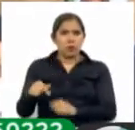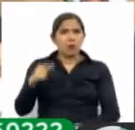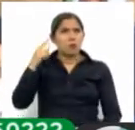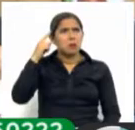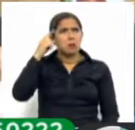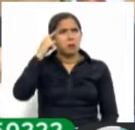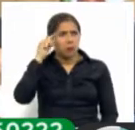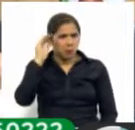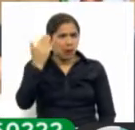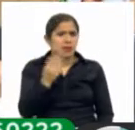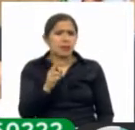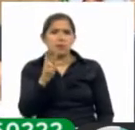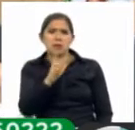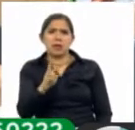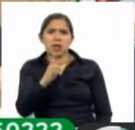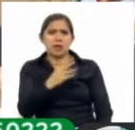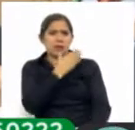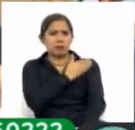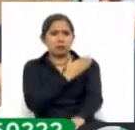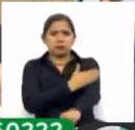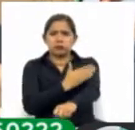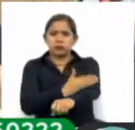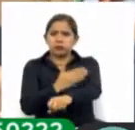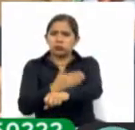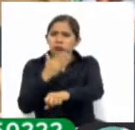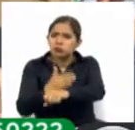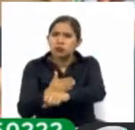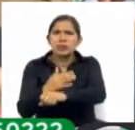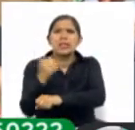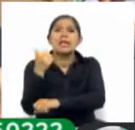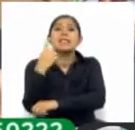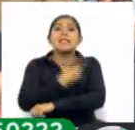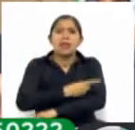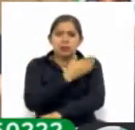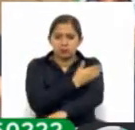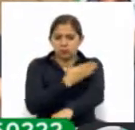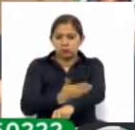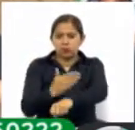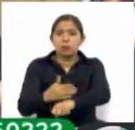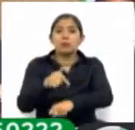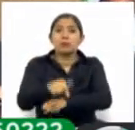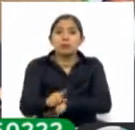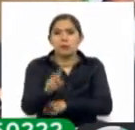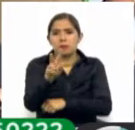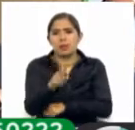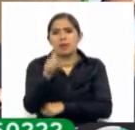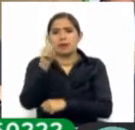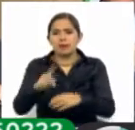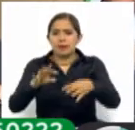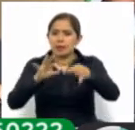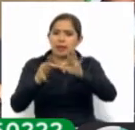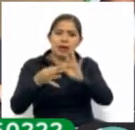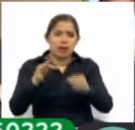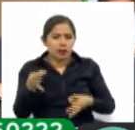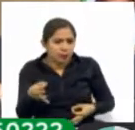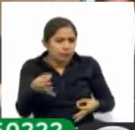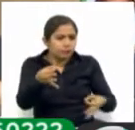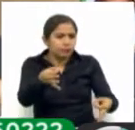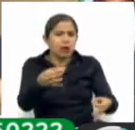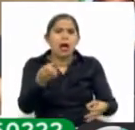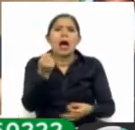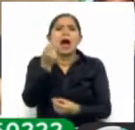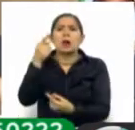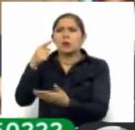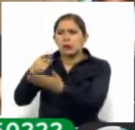si no me equivoco, porque son diez días que se ha determinado que tiene que subsanar las observaciones